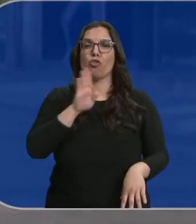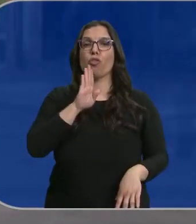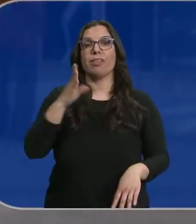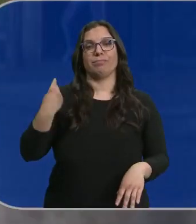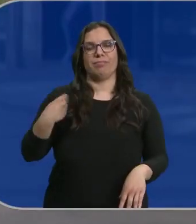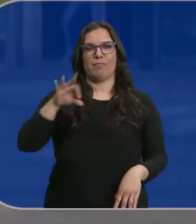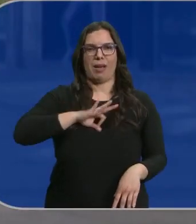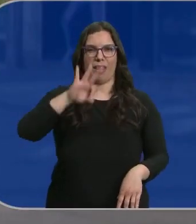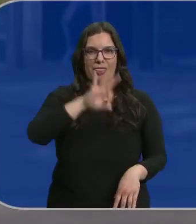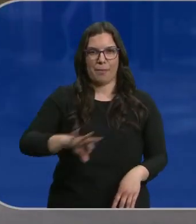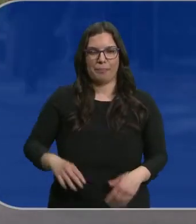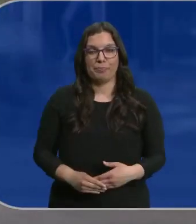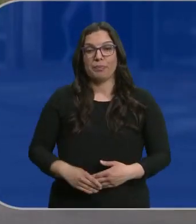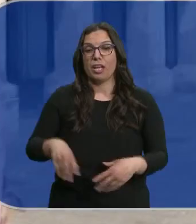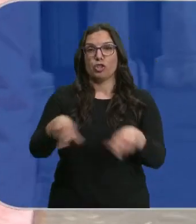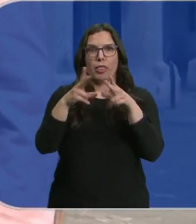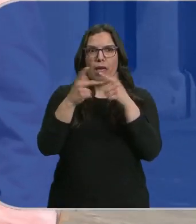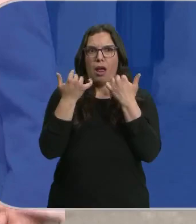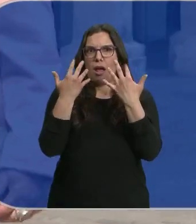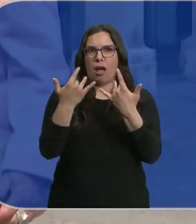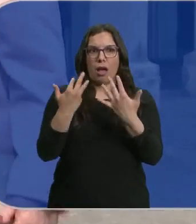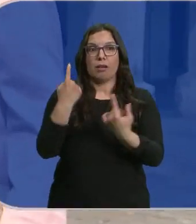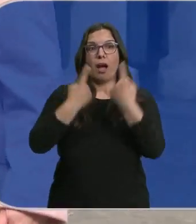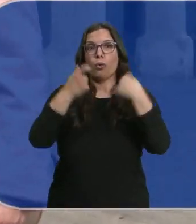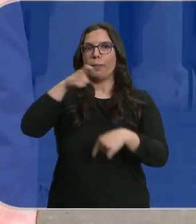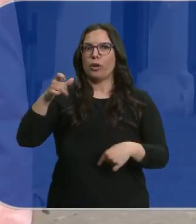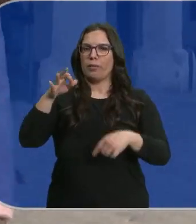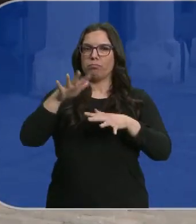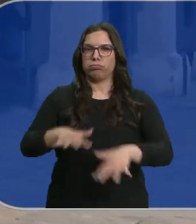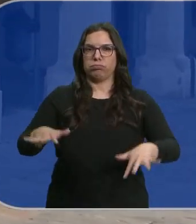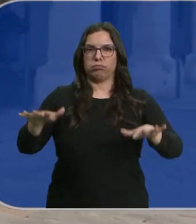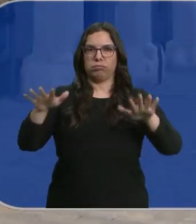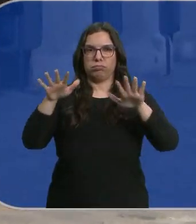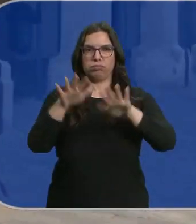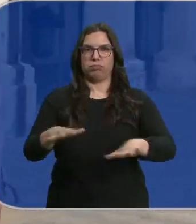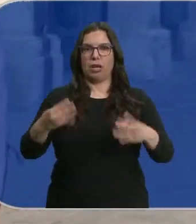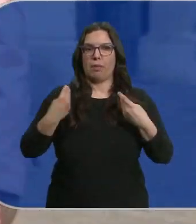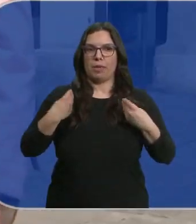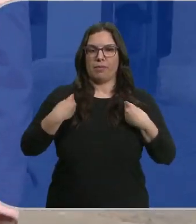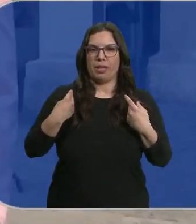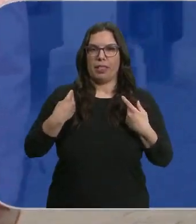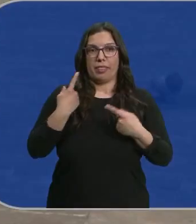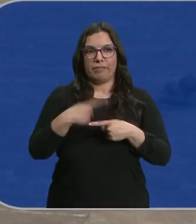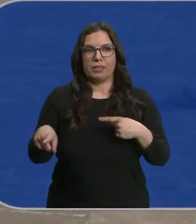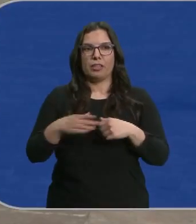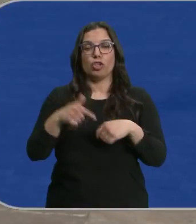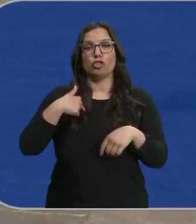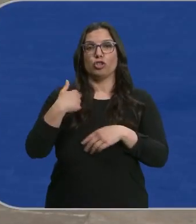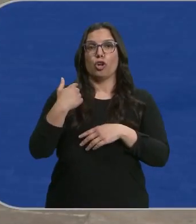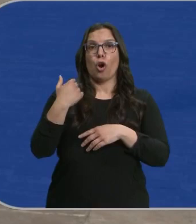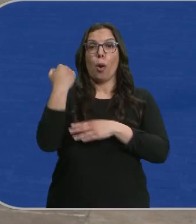En una sociedad marcada por la prisa, hay personas que se ven obligadas a parar y a vivir a otro ritmo. Tengo el Parkinson